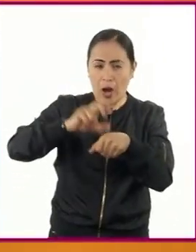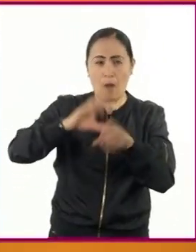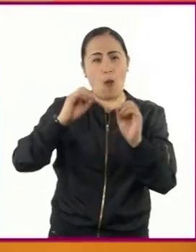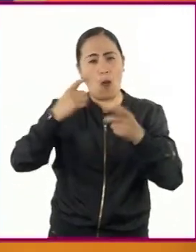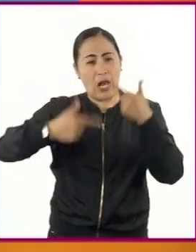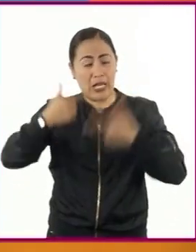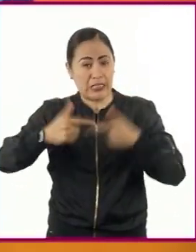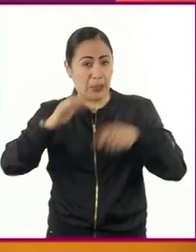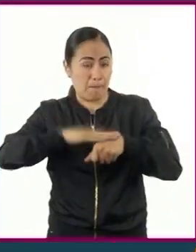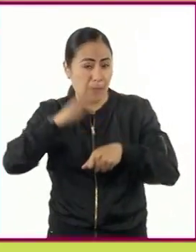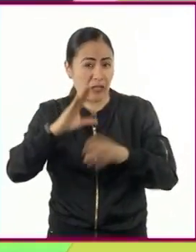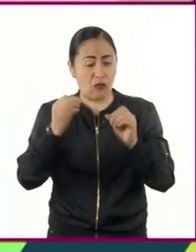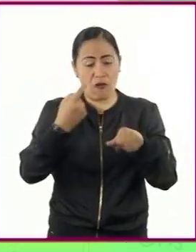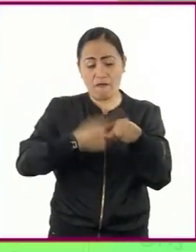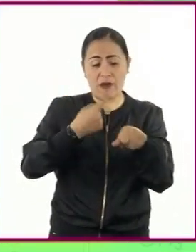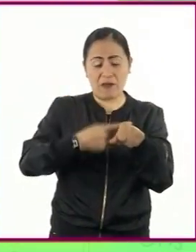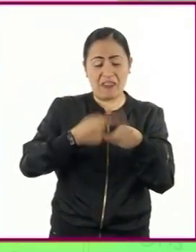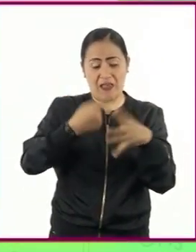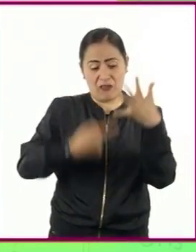aparición de algunas enfermedades.